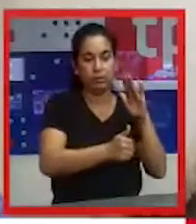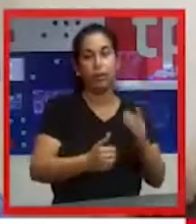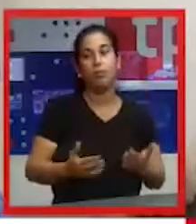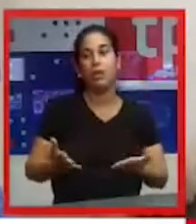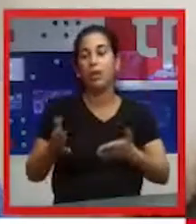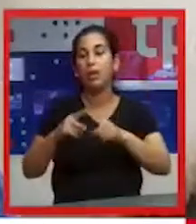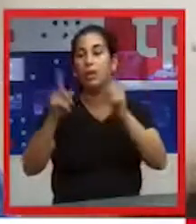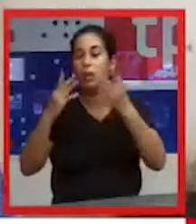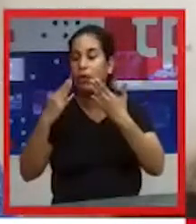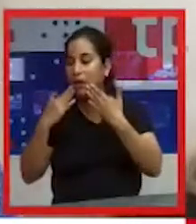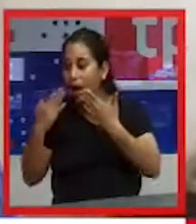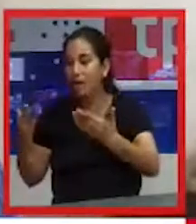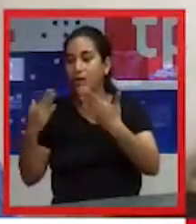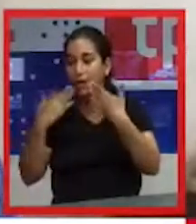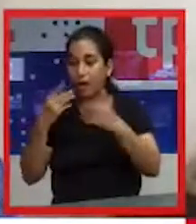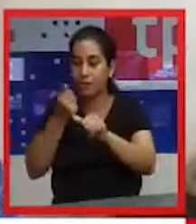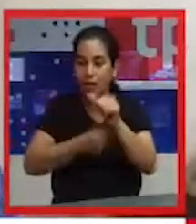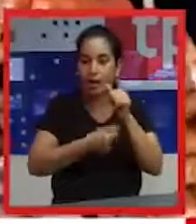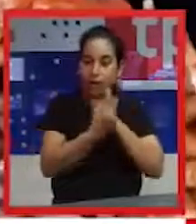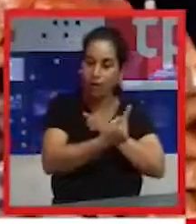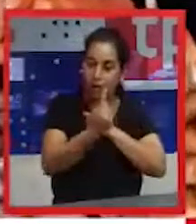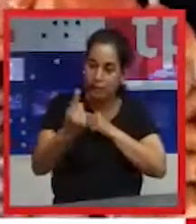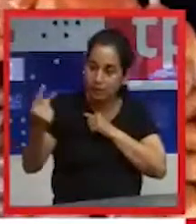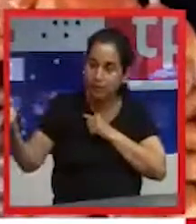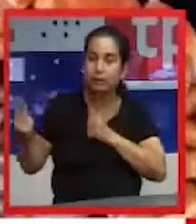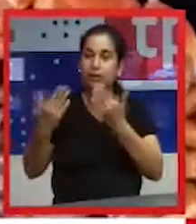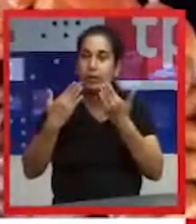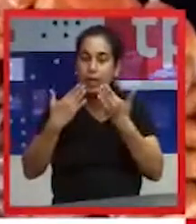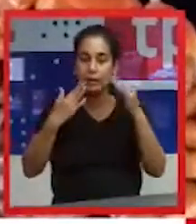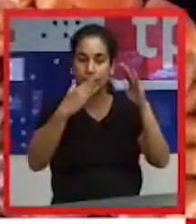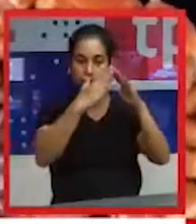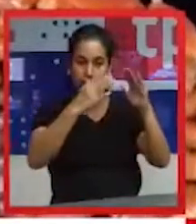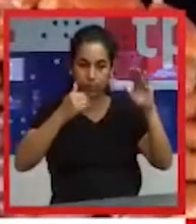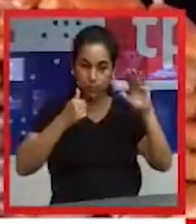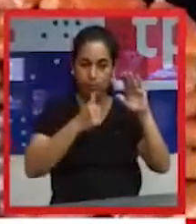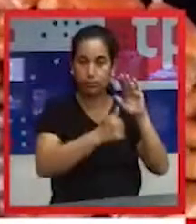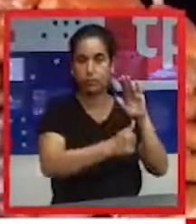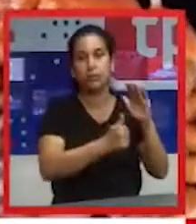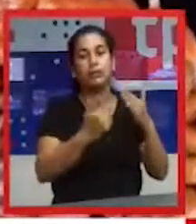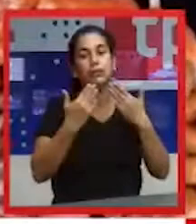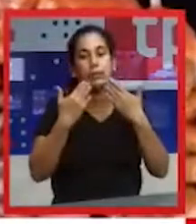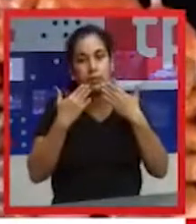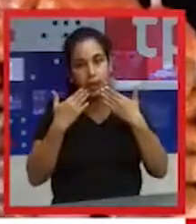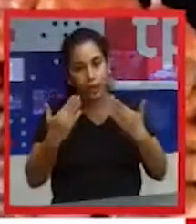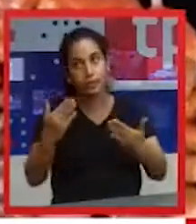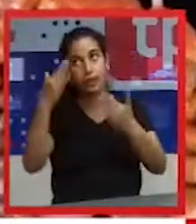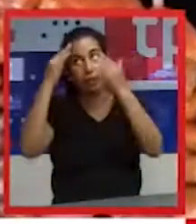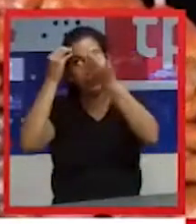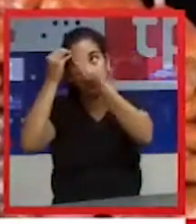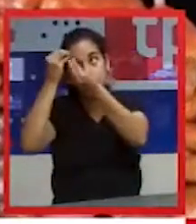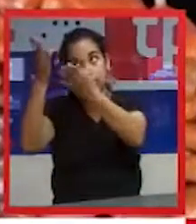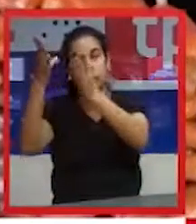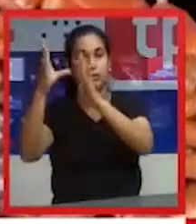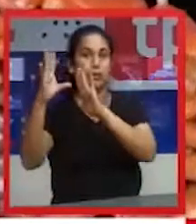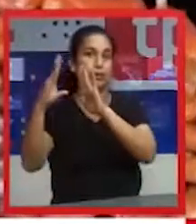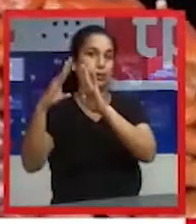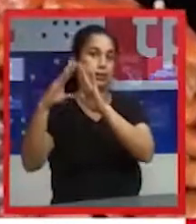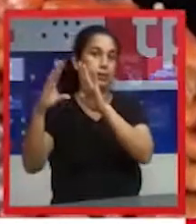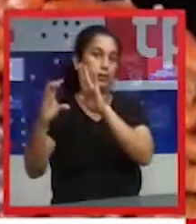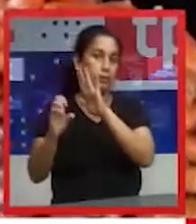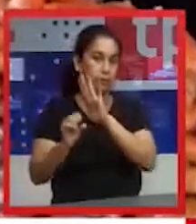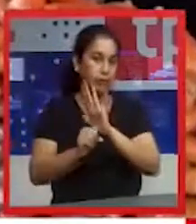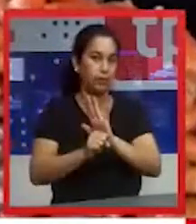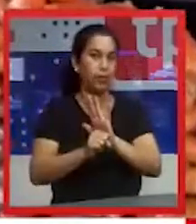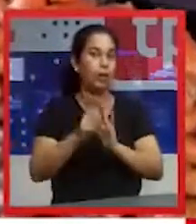compañeros que seriamente han cumplido y han acatado esta cuarentena. Y yo creo que eso ha sido uno de los